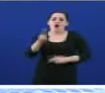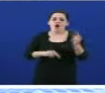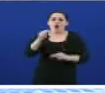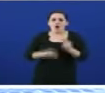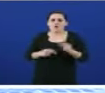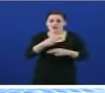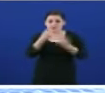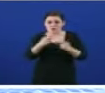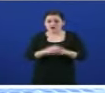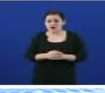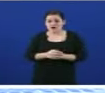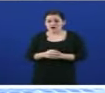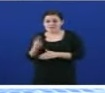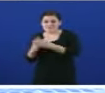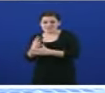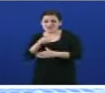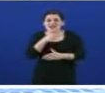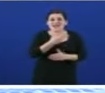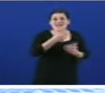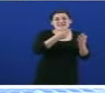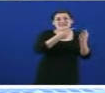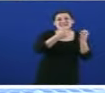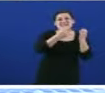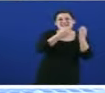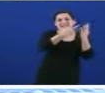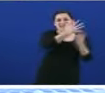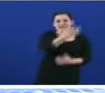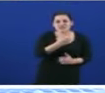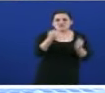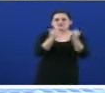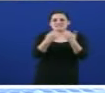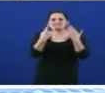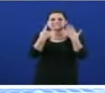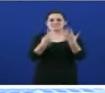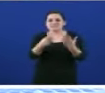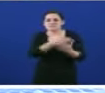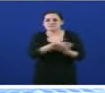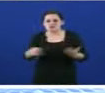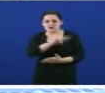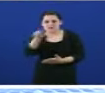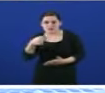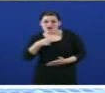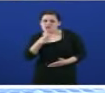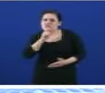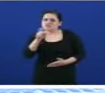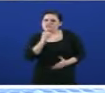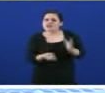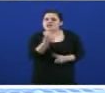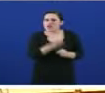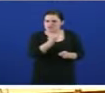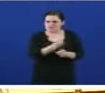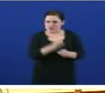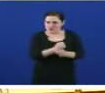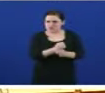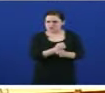goberno apenas 536 millóns de euros. Así, señoría, convirá conmigo que é difícil crear emprego, é difícil dinamizar